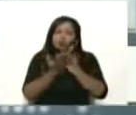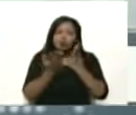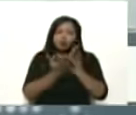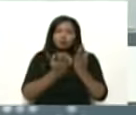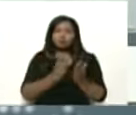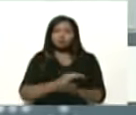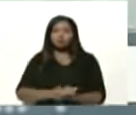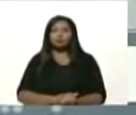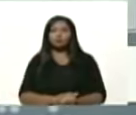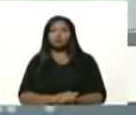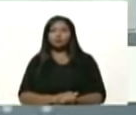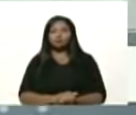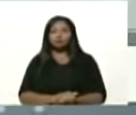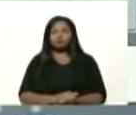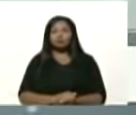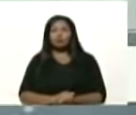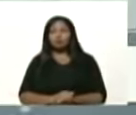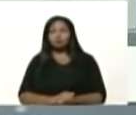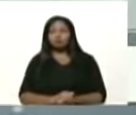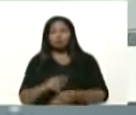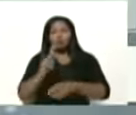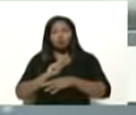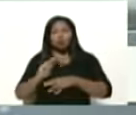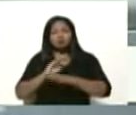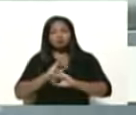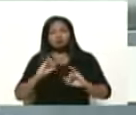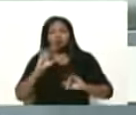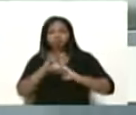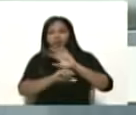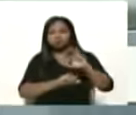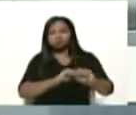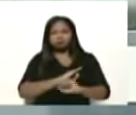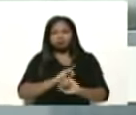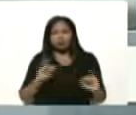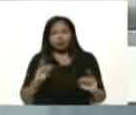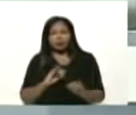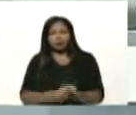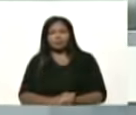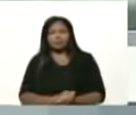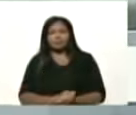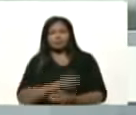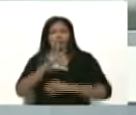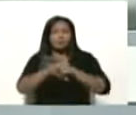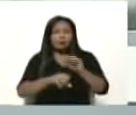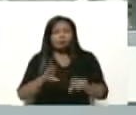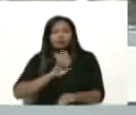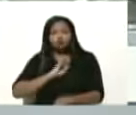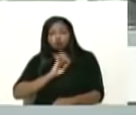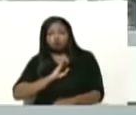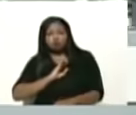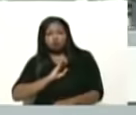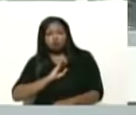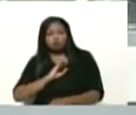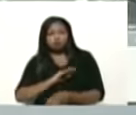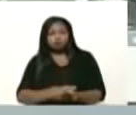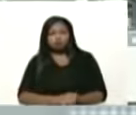y esos útiles ya tienen comprador. Los compramos nosotros plenamente.